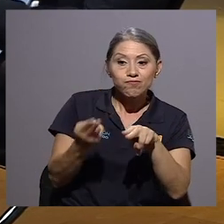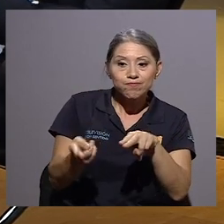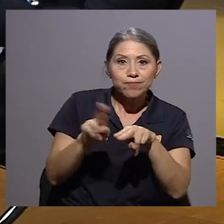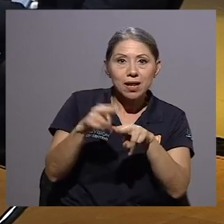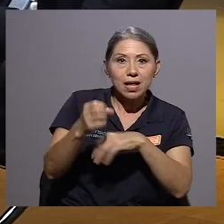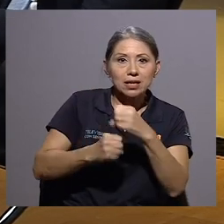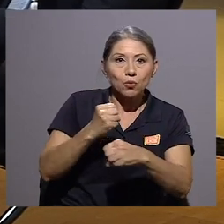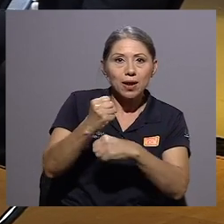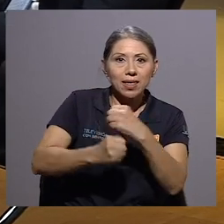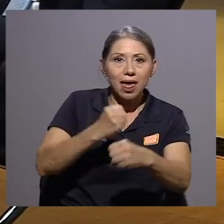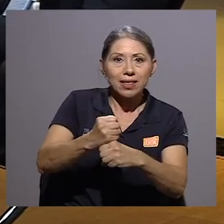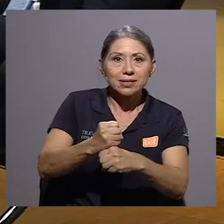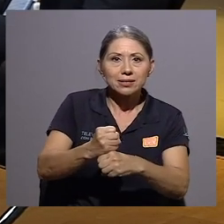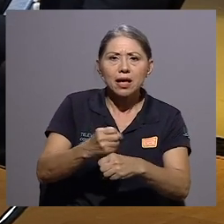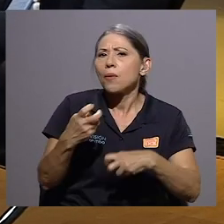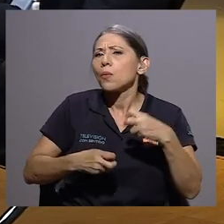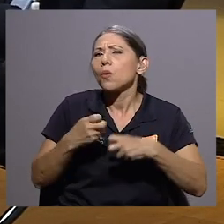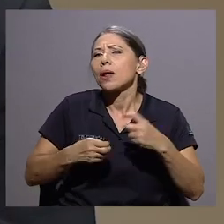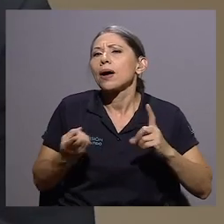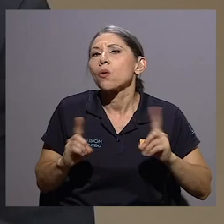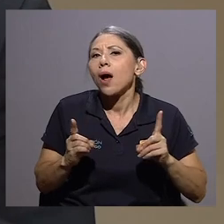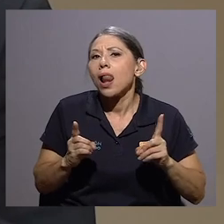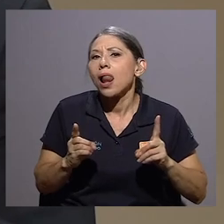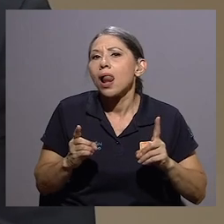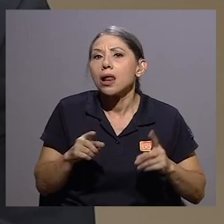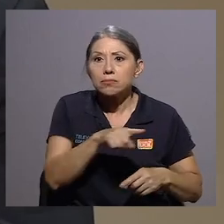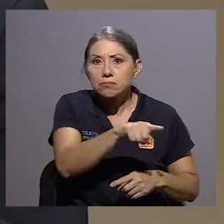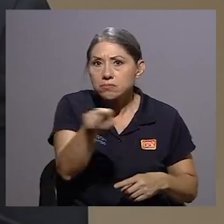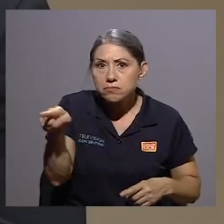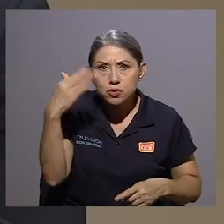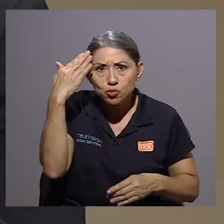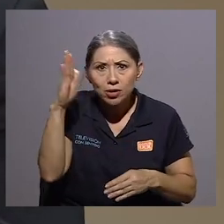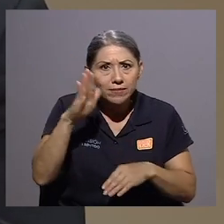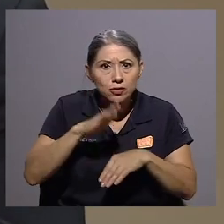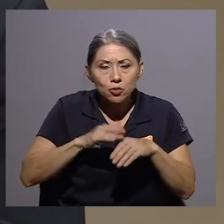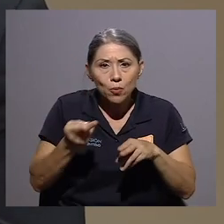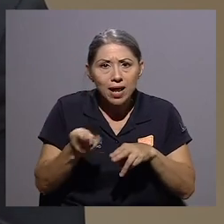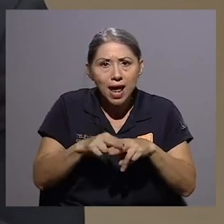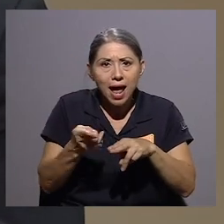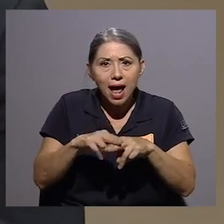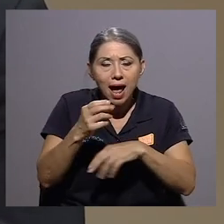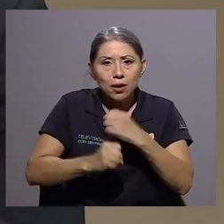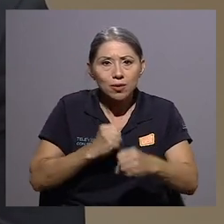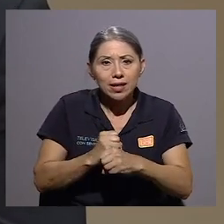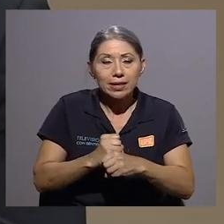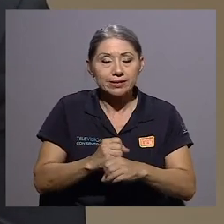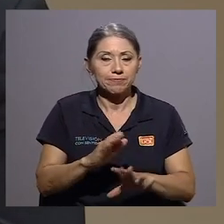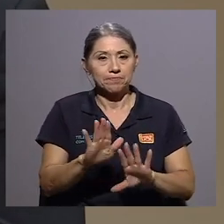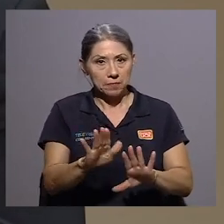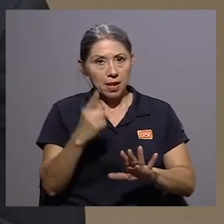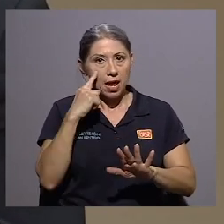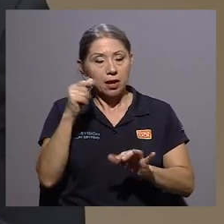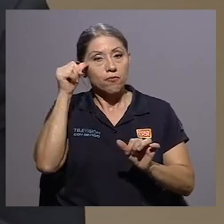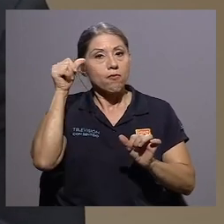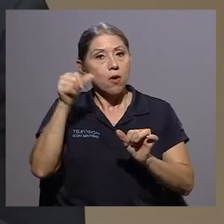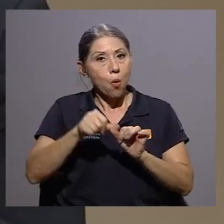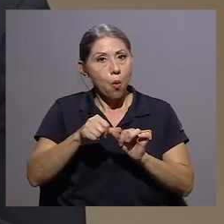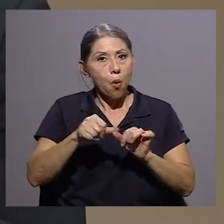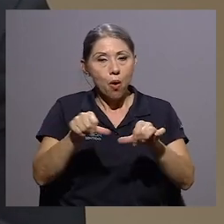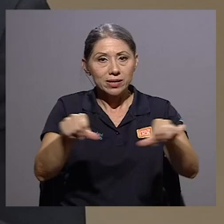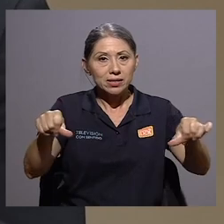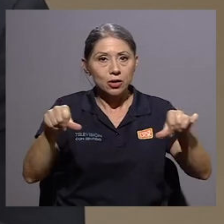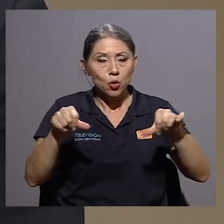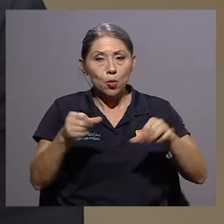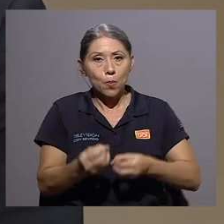problema? Los que no conocen del tema de las anualidades, recordemos que en el sector público las anualidades